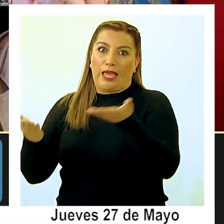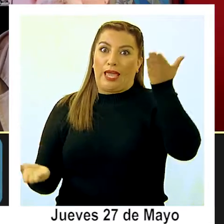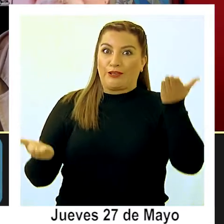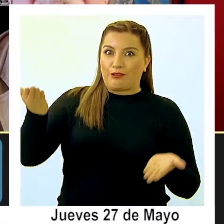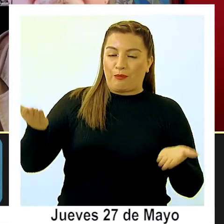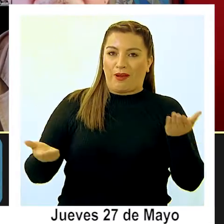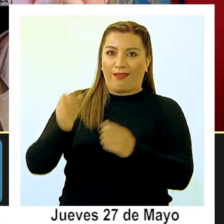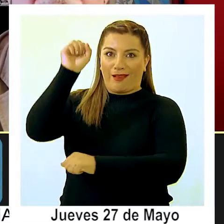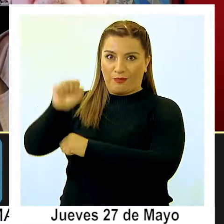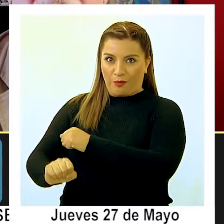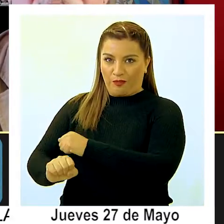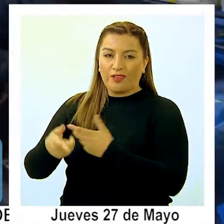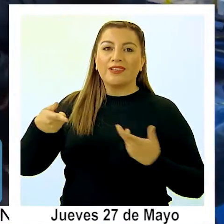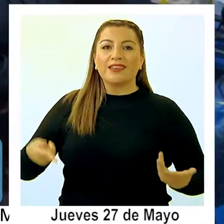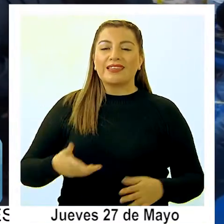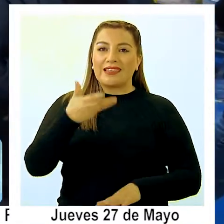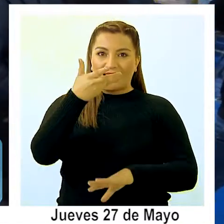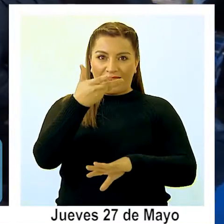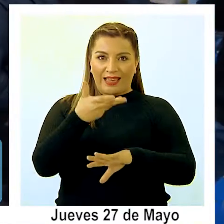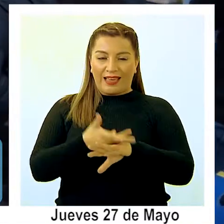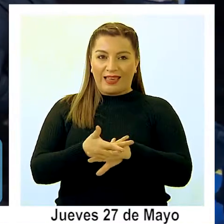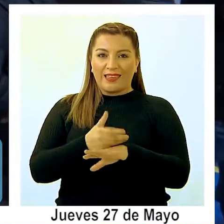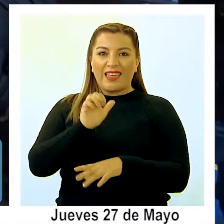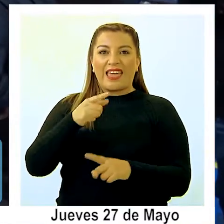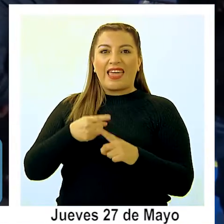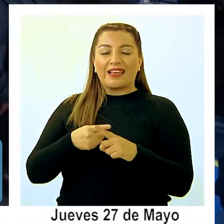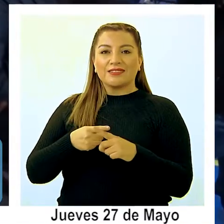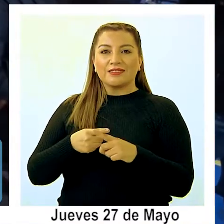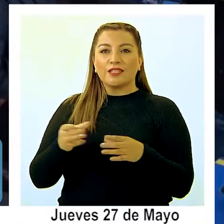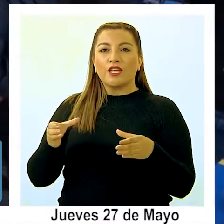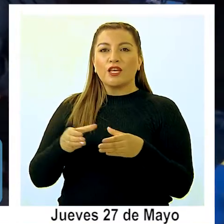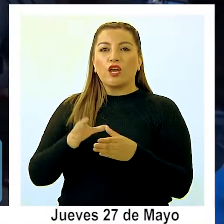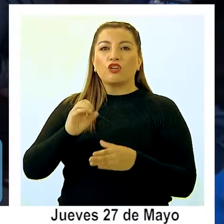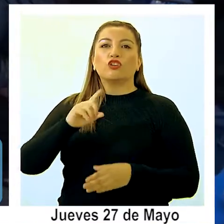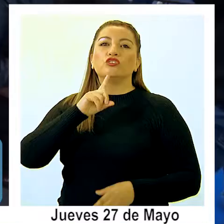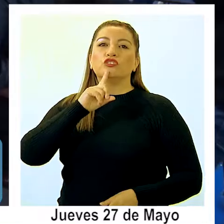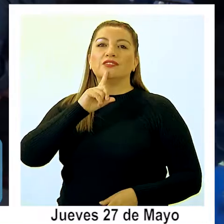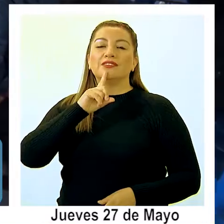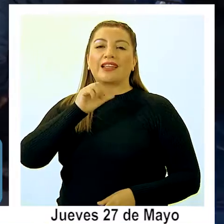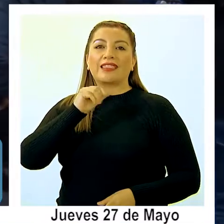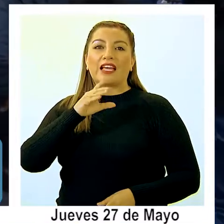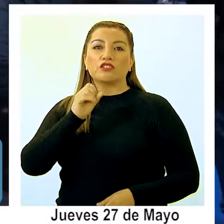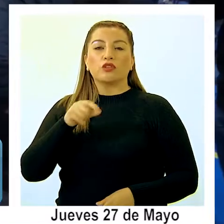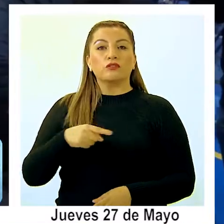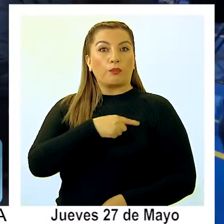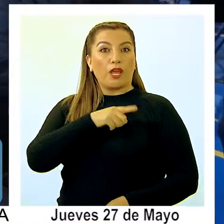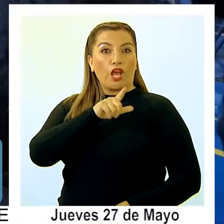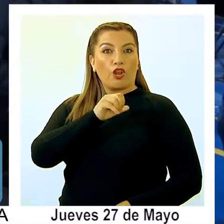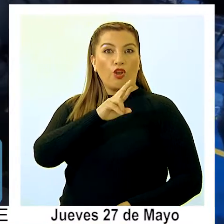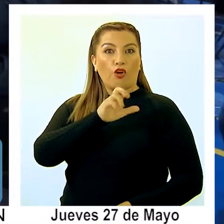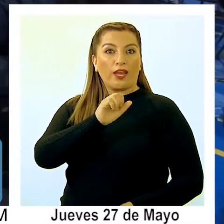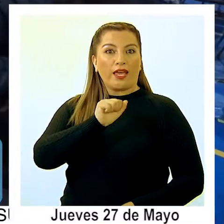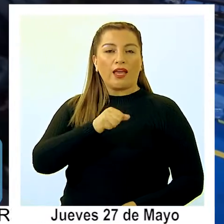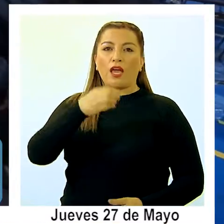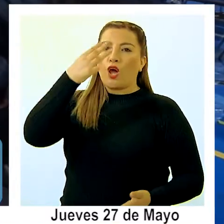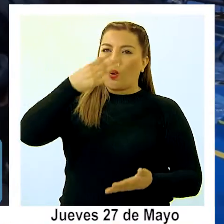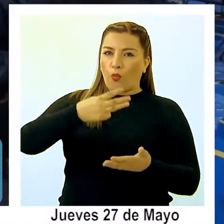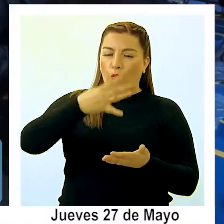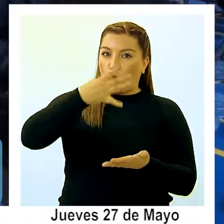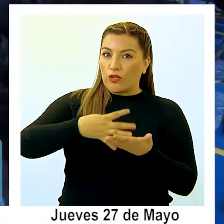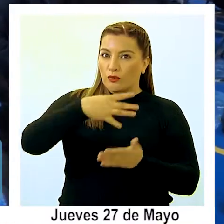de la prueba, donde se ubicaba la ex-conservación. Lorena González con 4